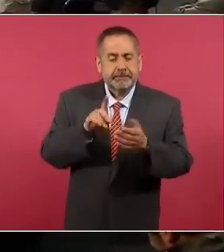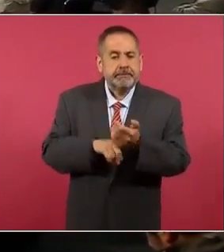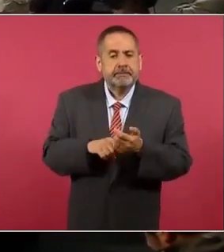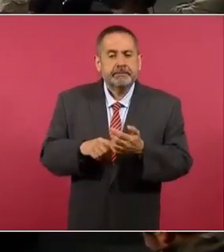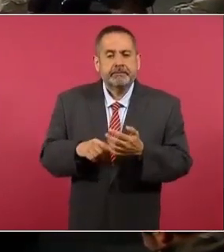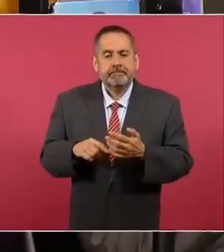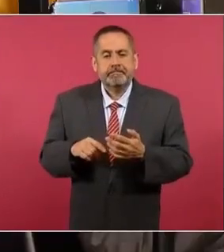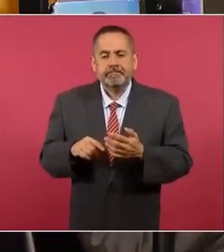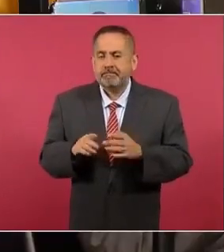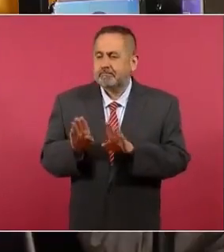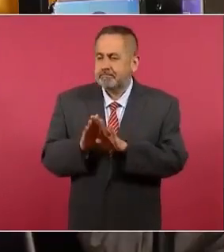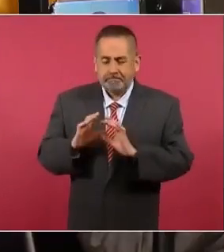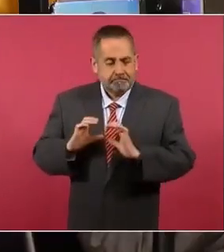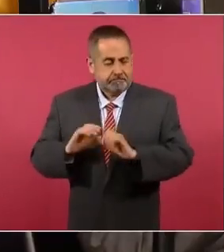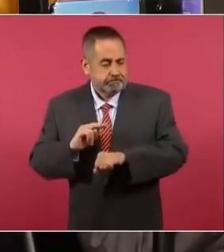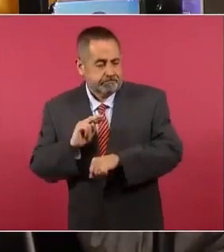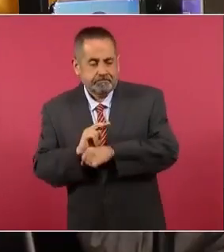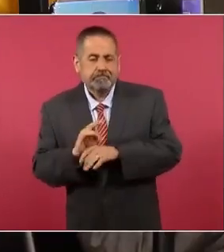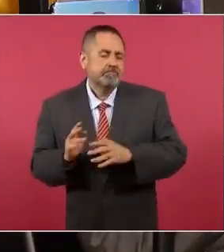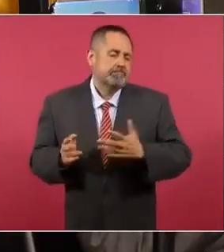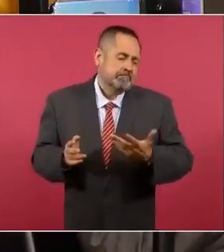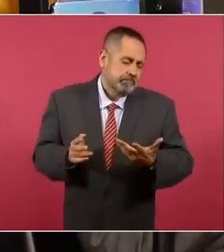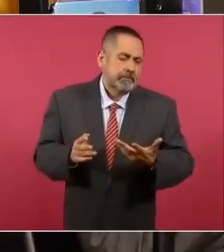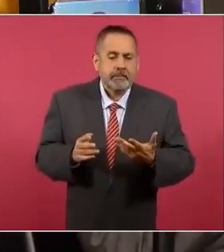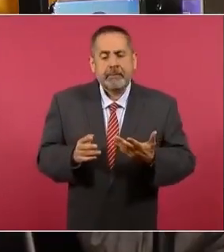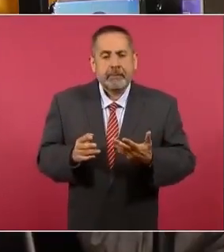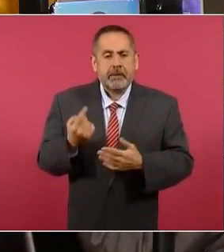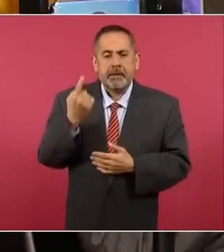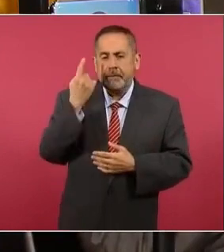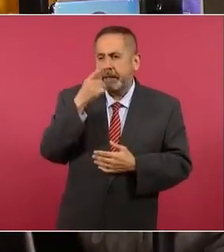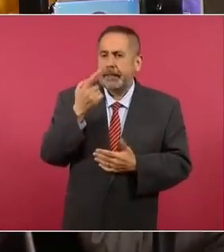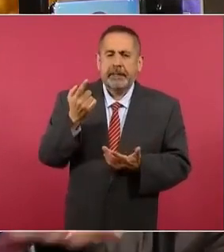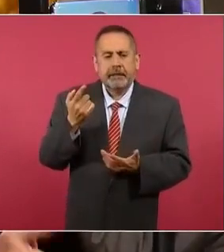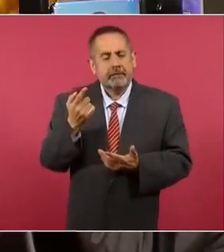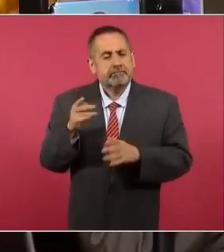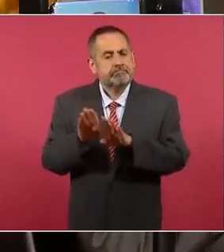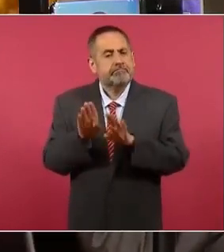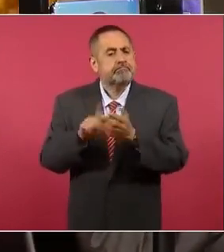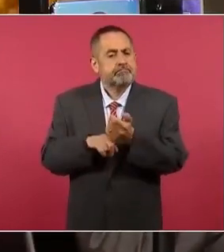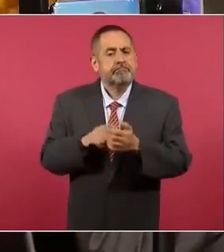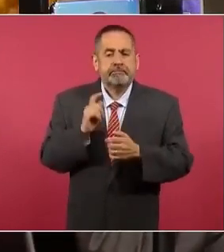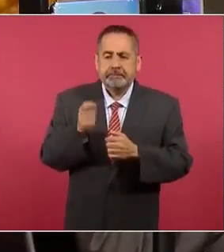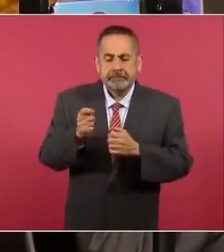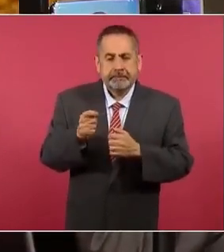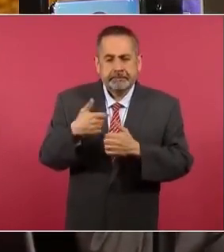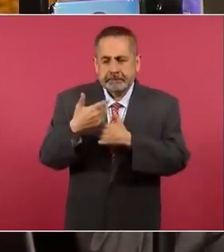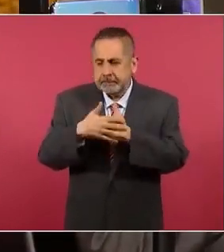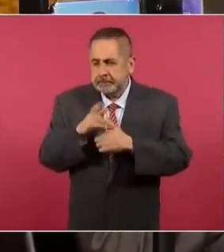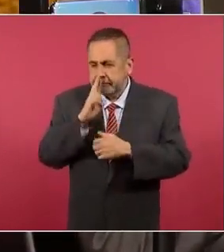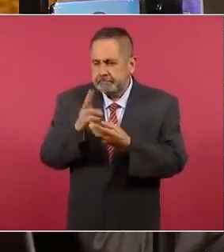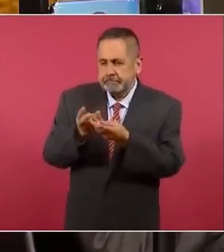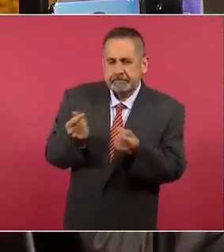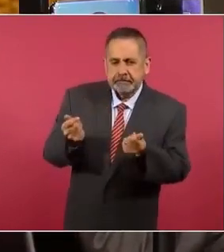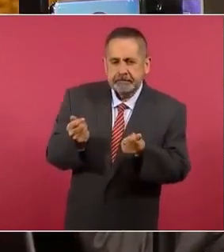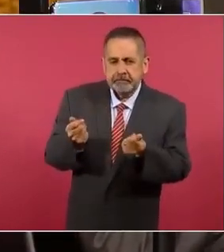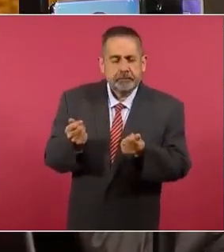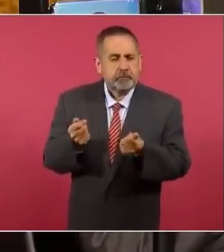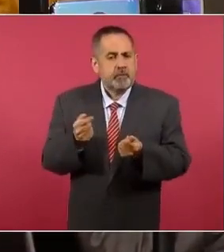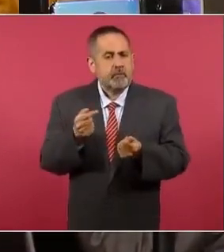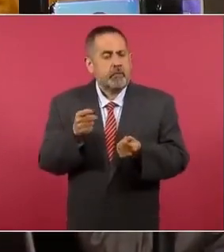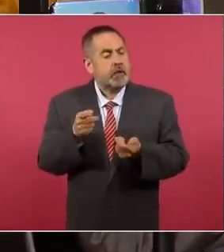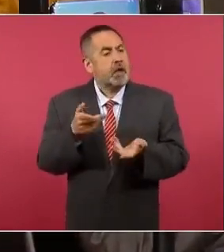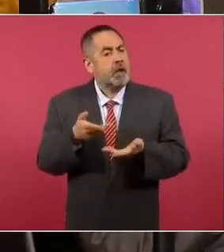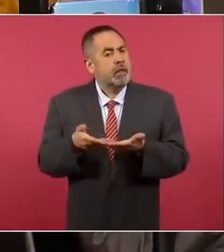las genere para poder establecer una tarea eficaz de resolución. Pero la Organización